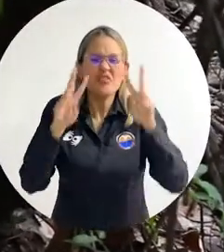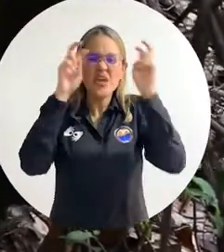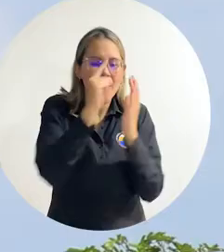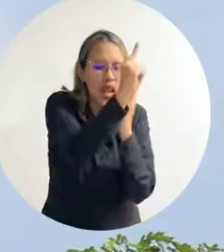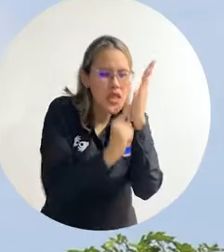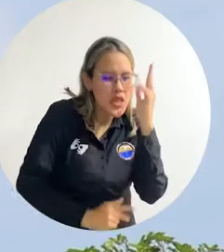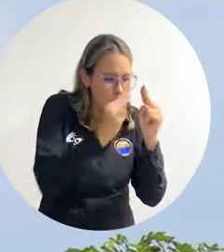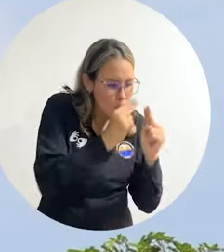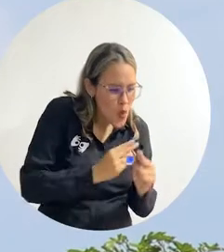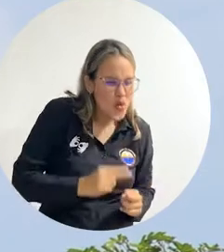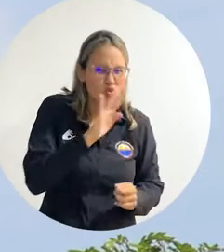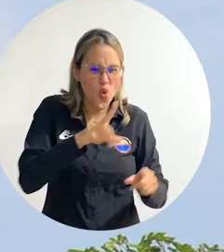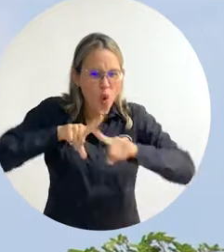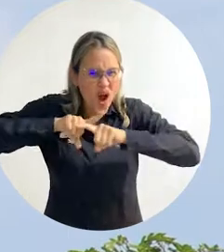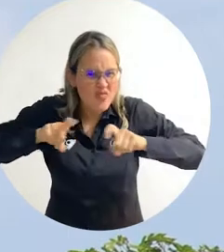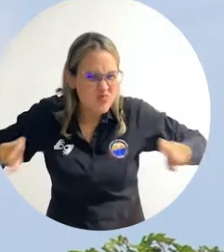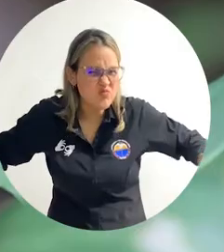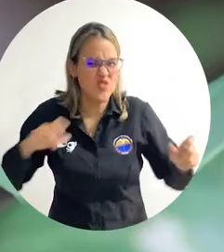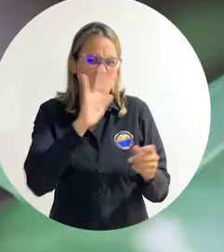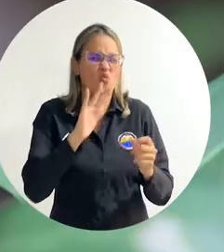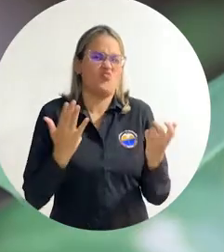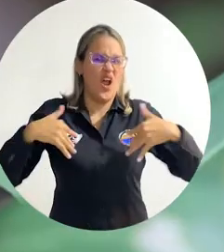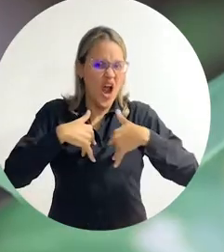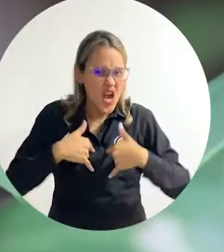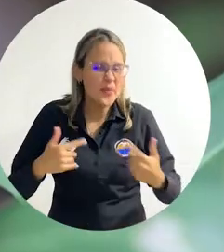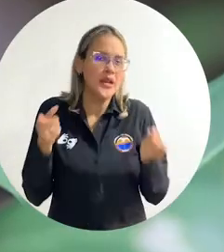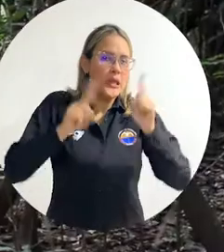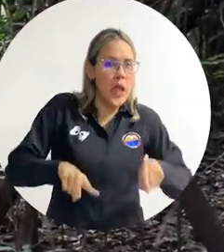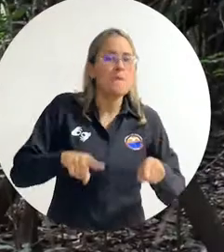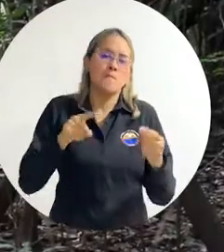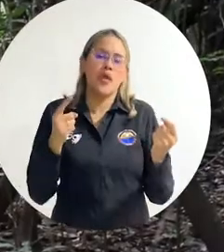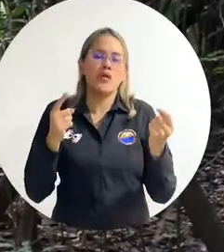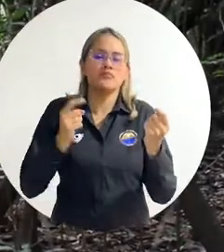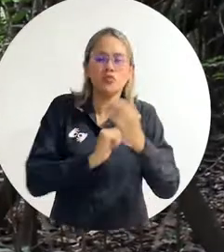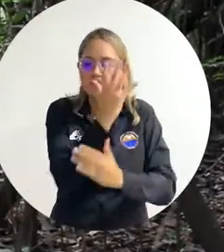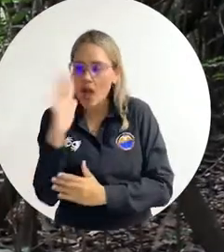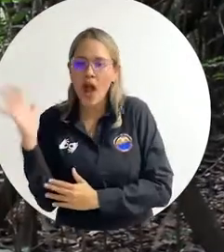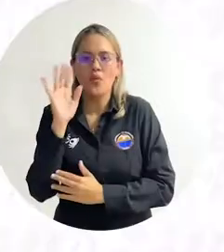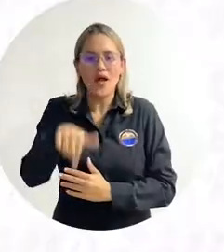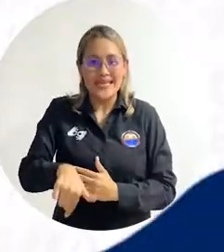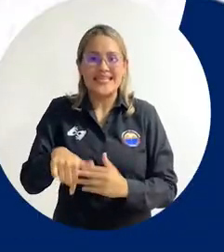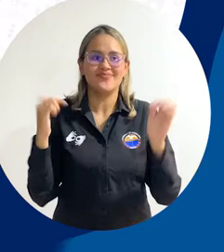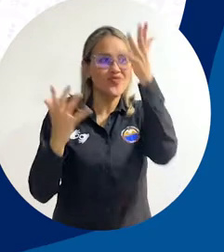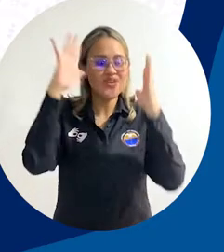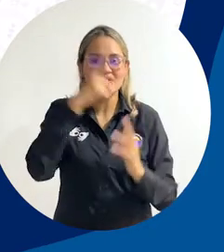actualizar los listados de la diversidad y el estado de la fauna y flora que se conserva en el bosque seco tropical de la Alma Mater.